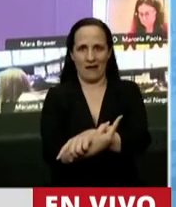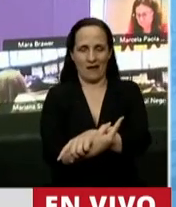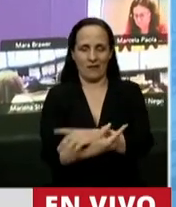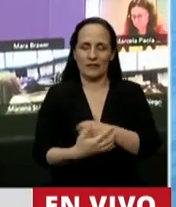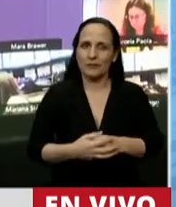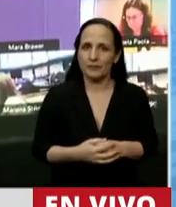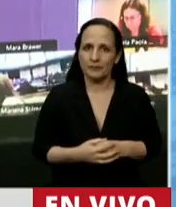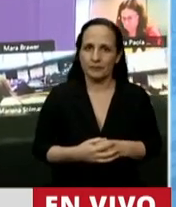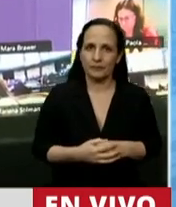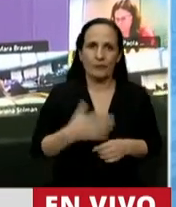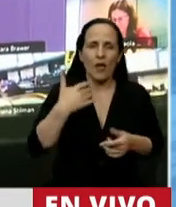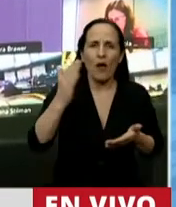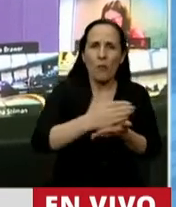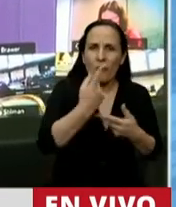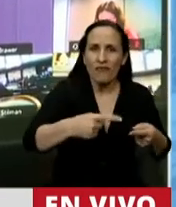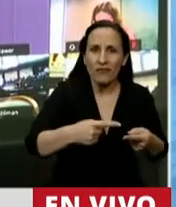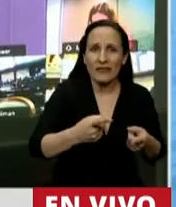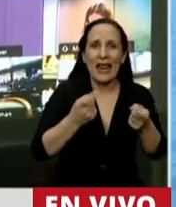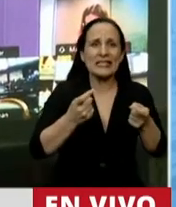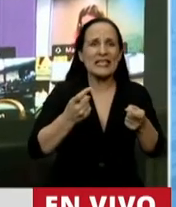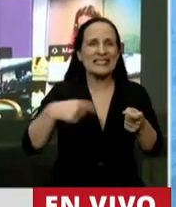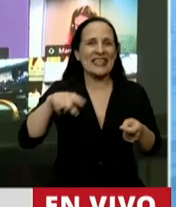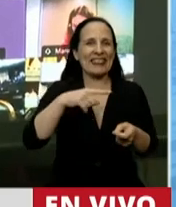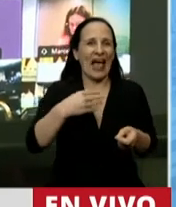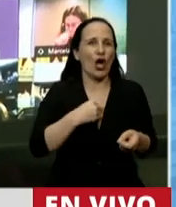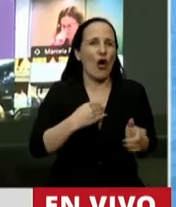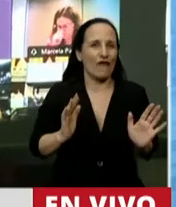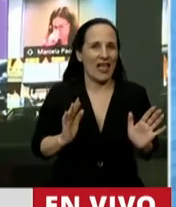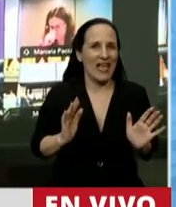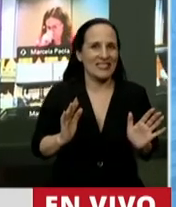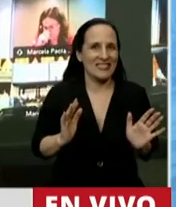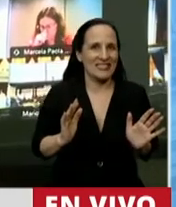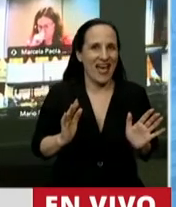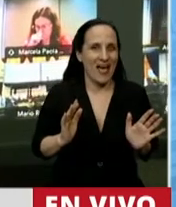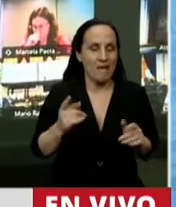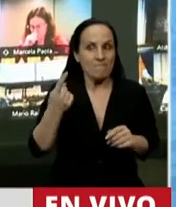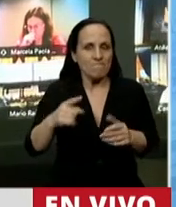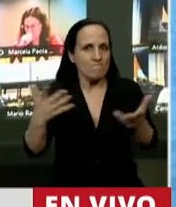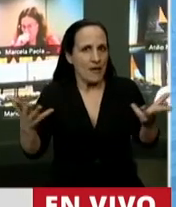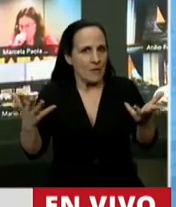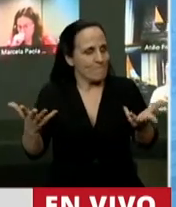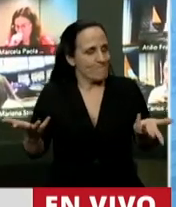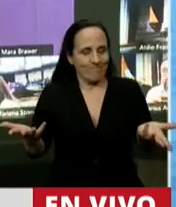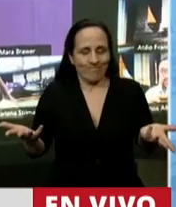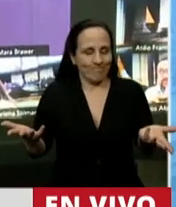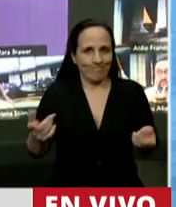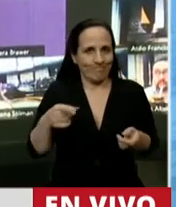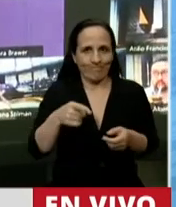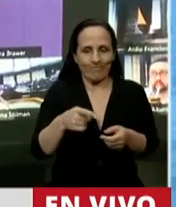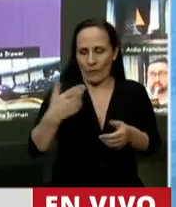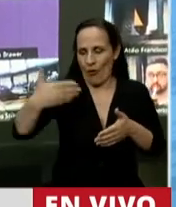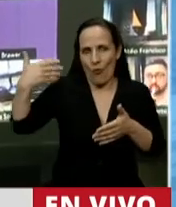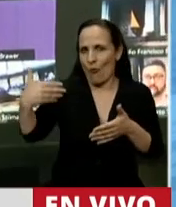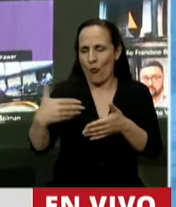Presidenta, se necesita confianza. Y la confianza se gana en gramos y se pierde en kilos. En este último tiempo,